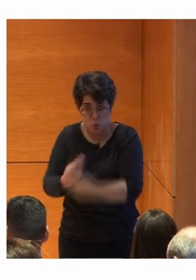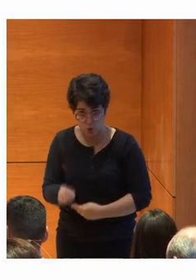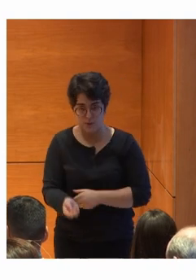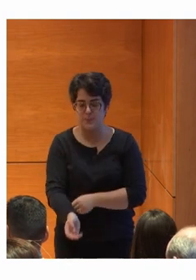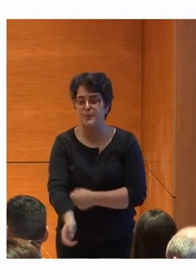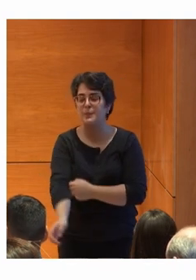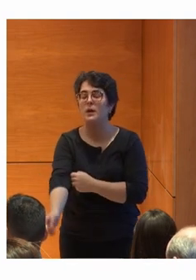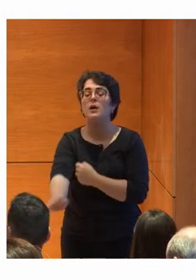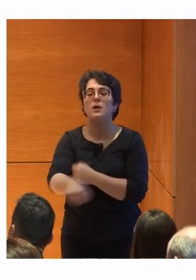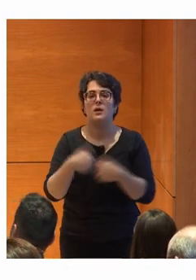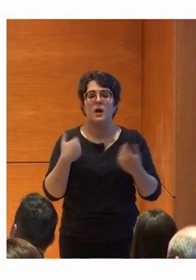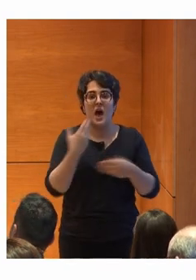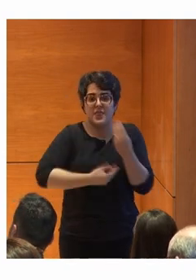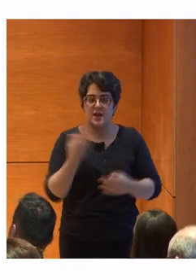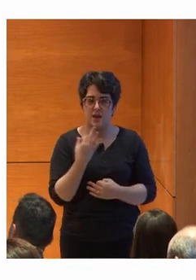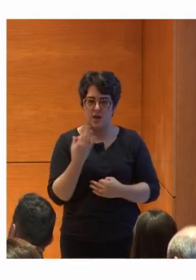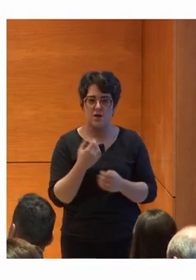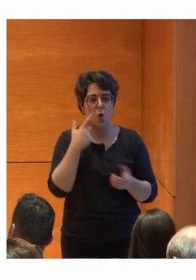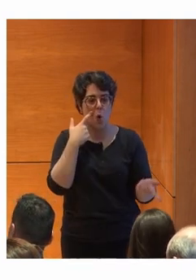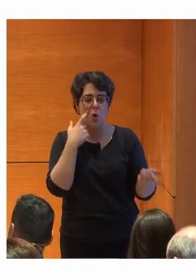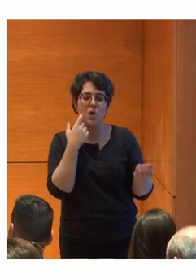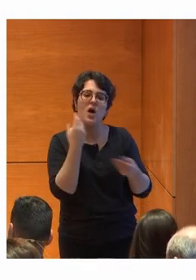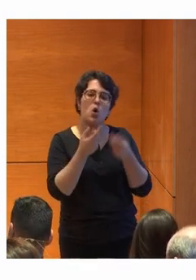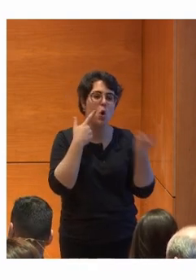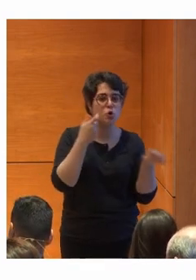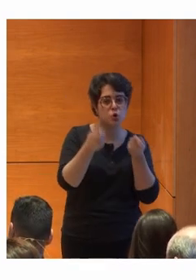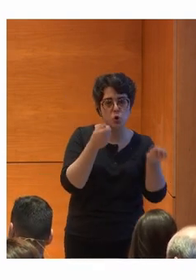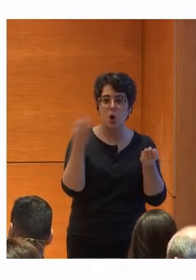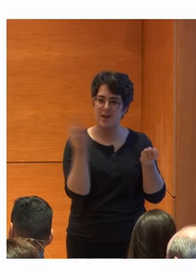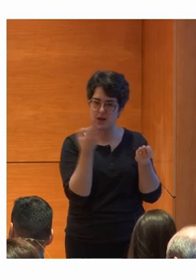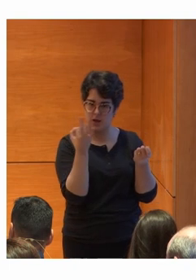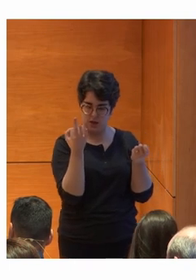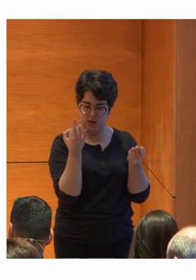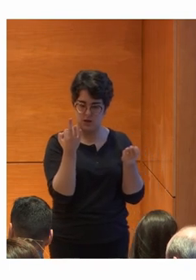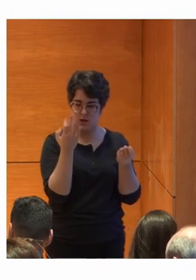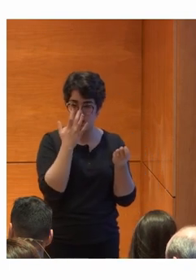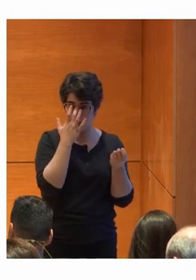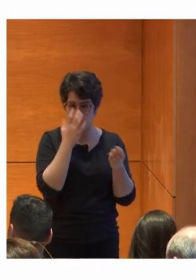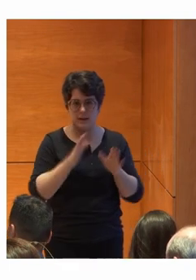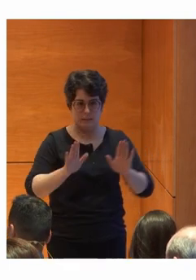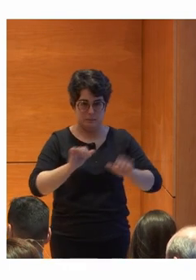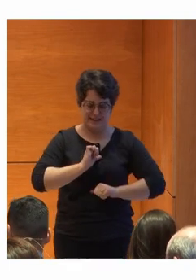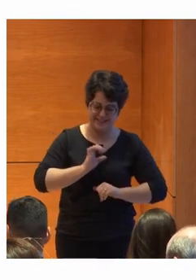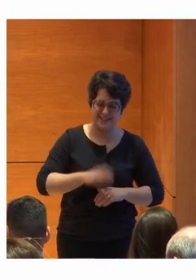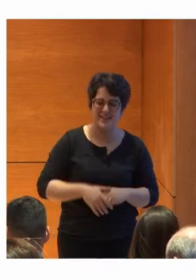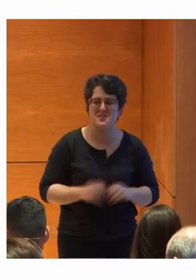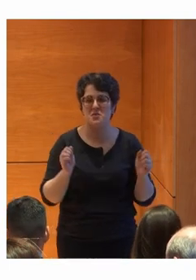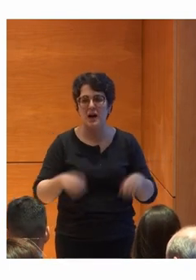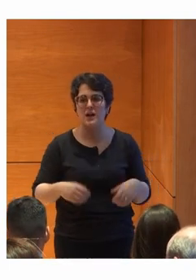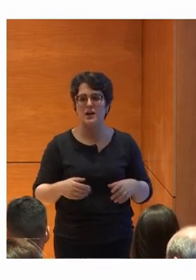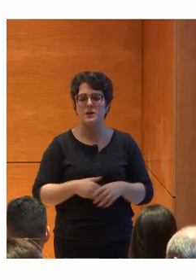Bueno, ¿qué hace? Pues hemos hablado que modula la salida... Uy, espera. Vale.